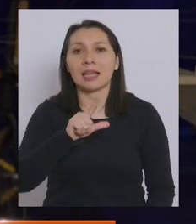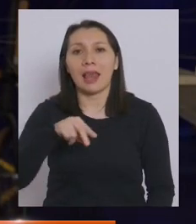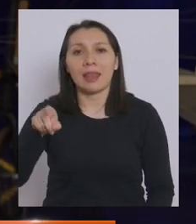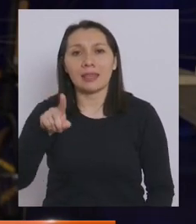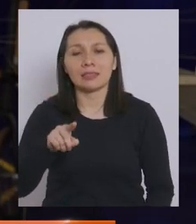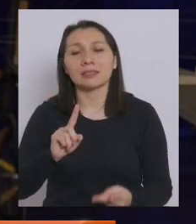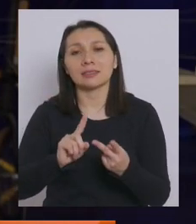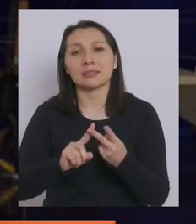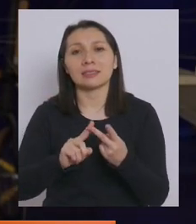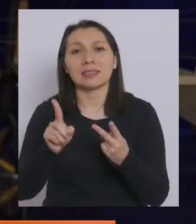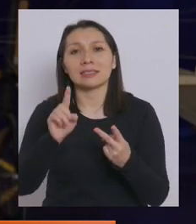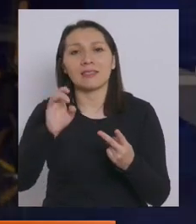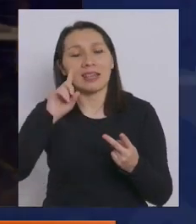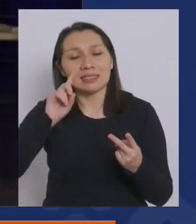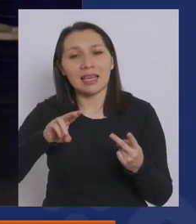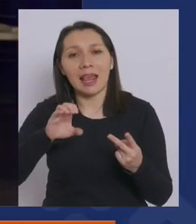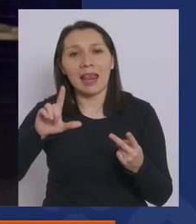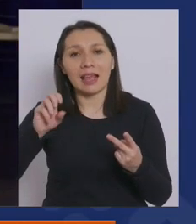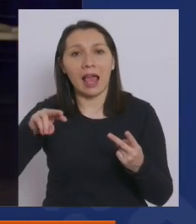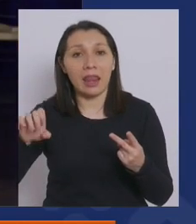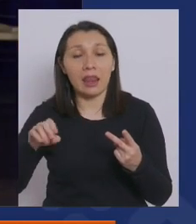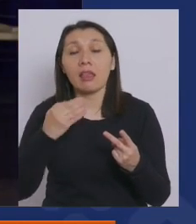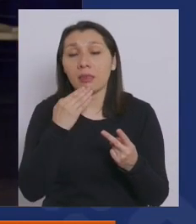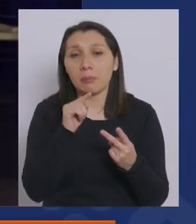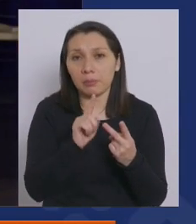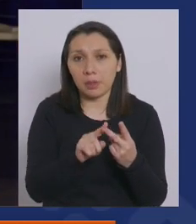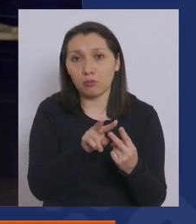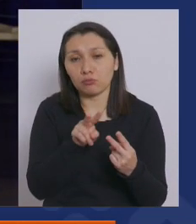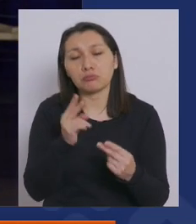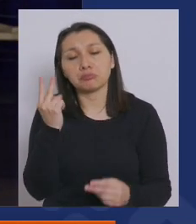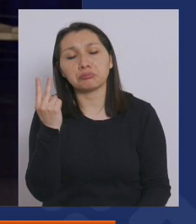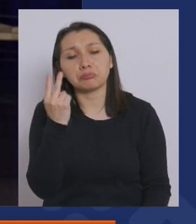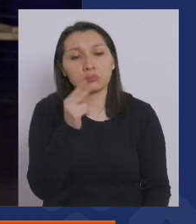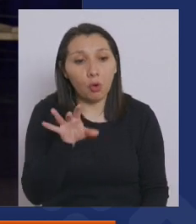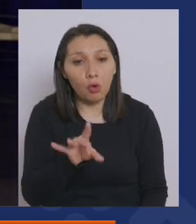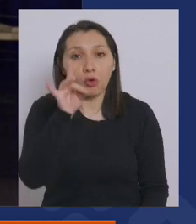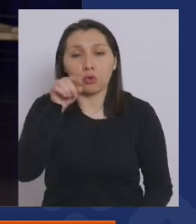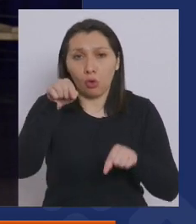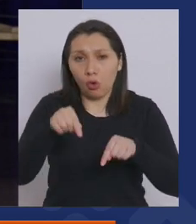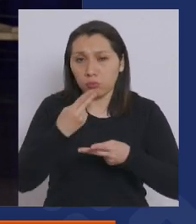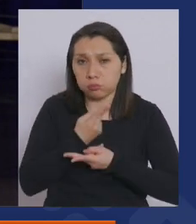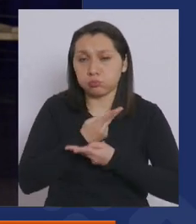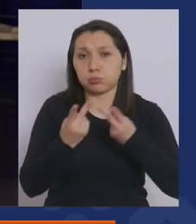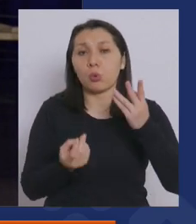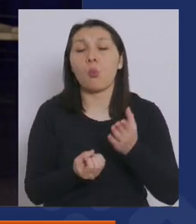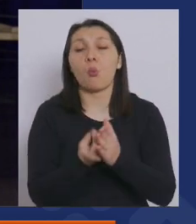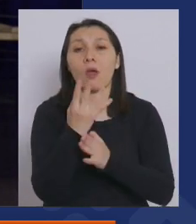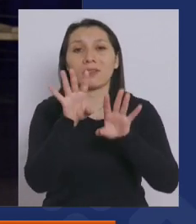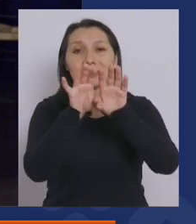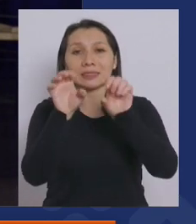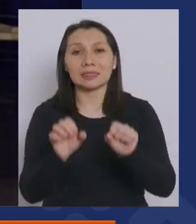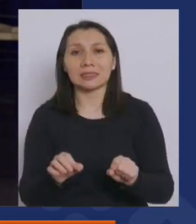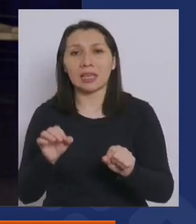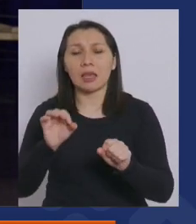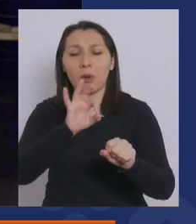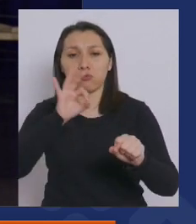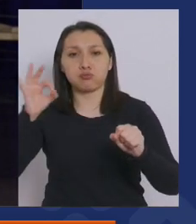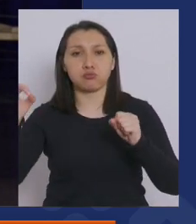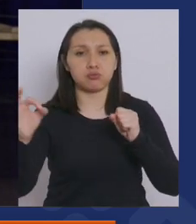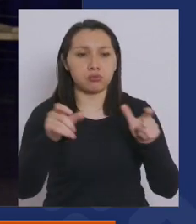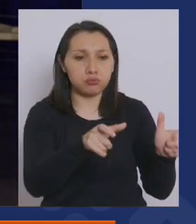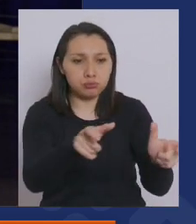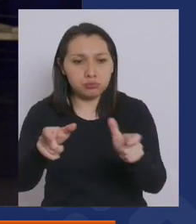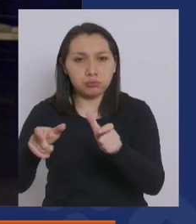Sebastián Elcano. Y hoy, este mismo año, estamos lanzando un nuevo Sistema Nacional Satelital de Chile,